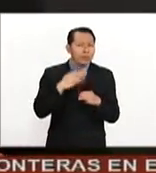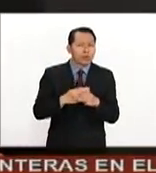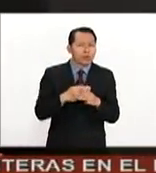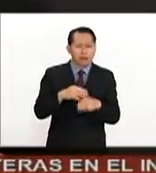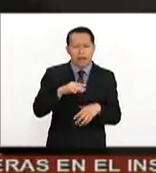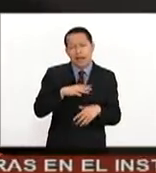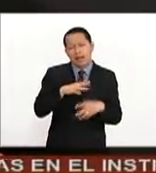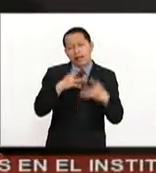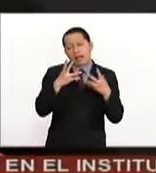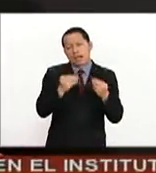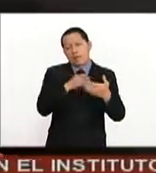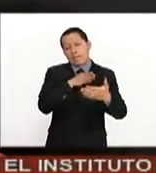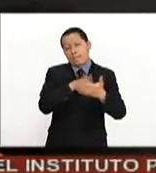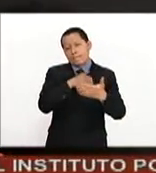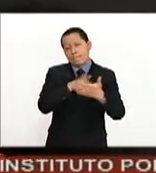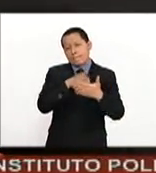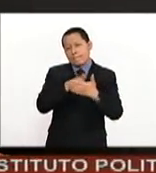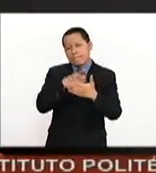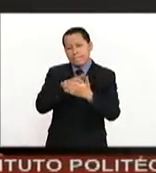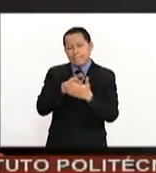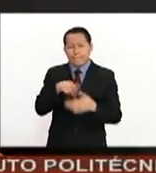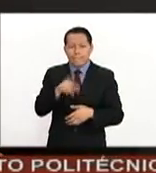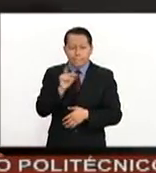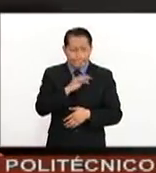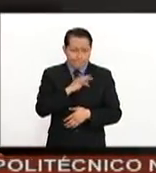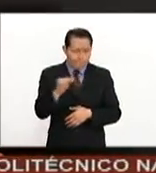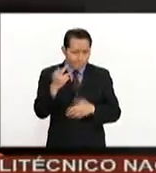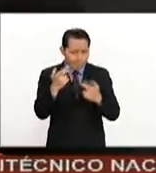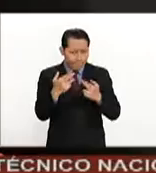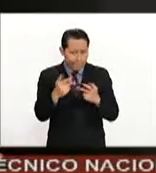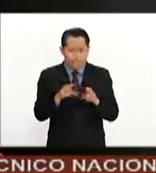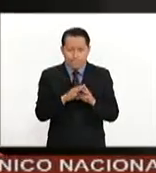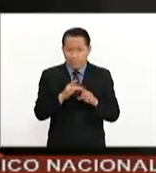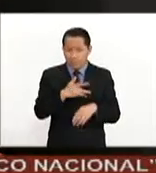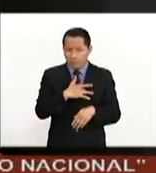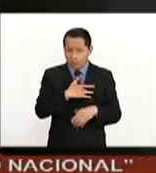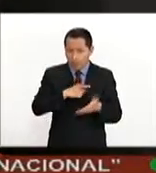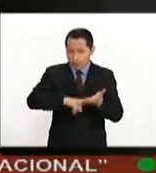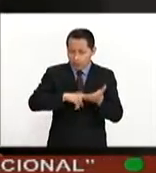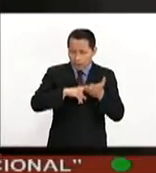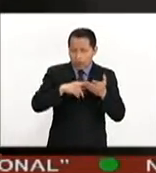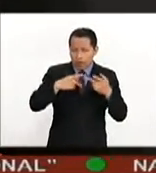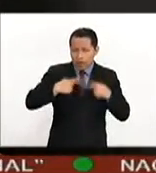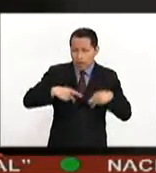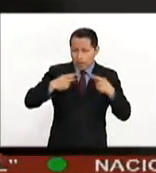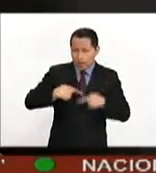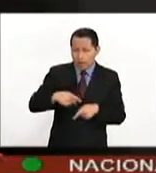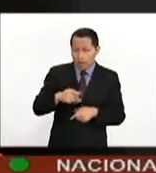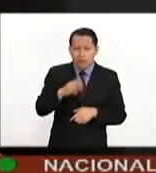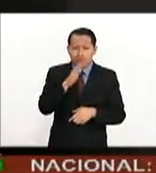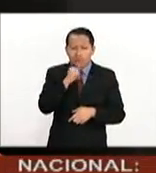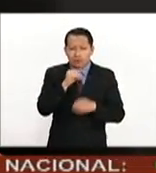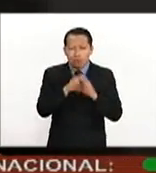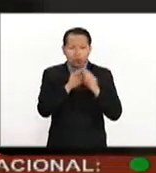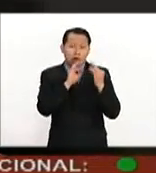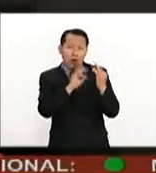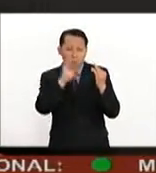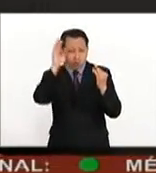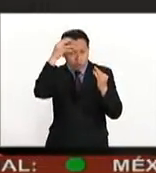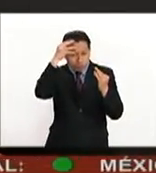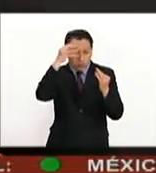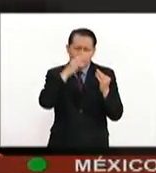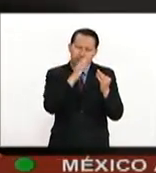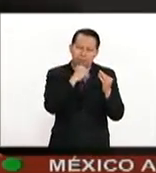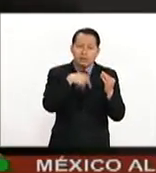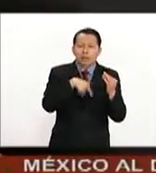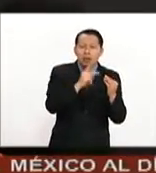tiene muchas barreras, pero las barreras se rompen dentro del corazón individual de cada persona. Tú no puedes hacerle frente a Donald Trump, pero sí le puedes hacer